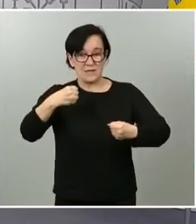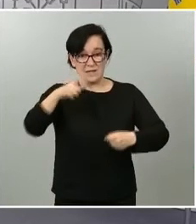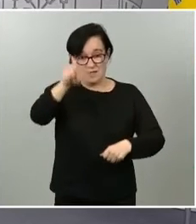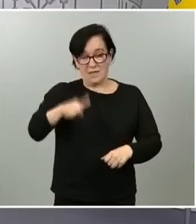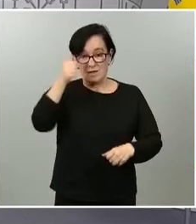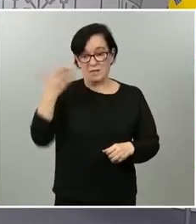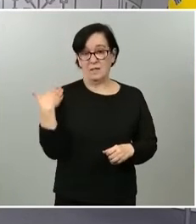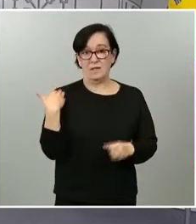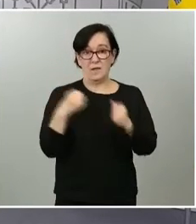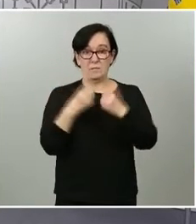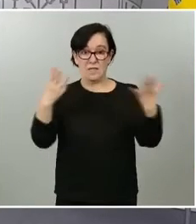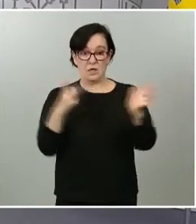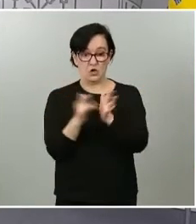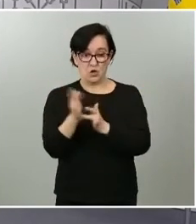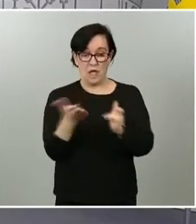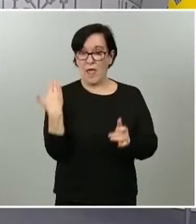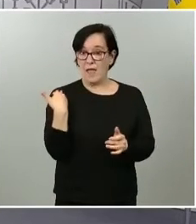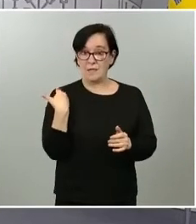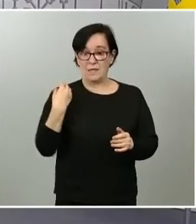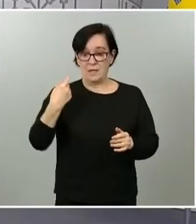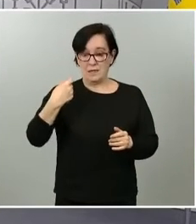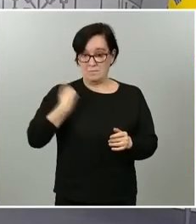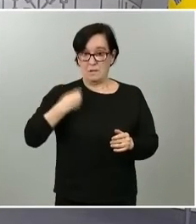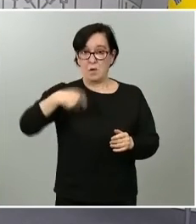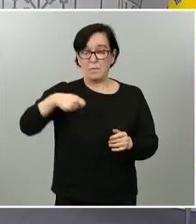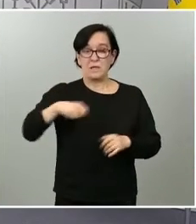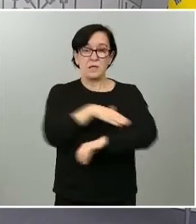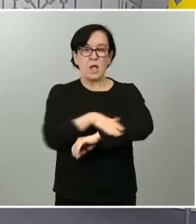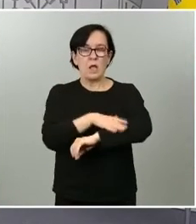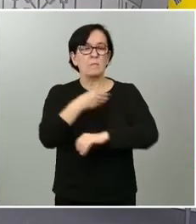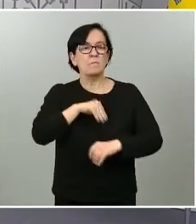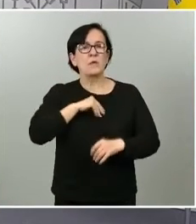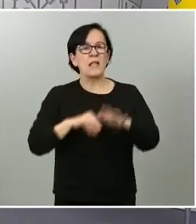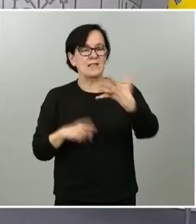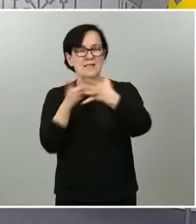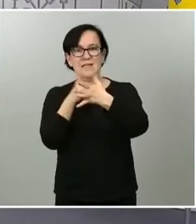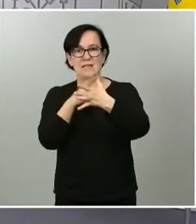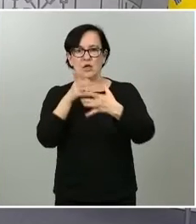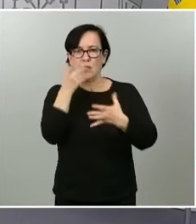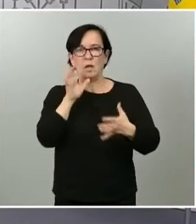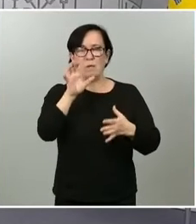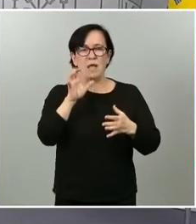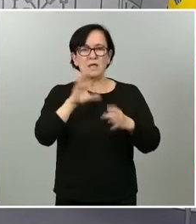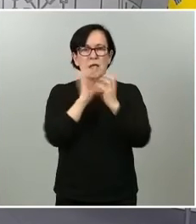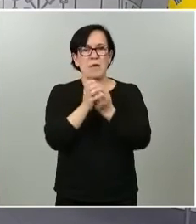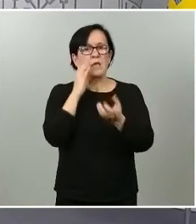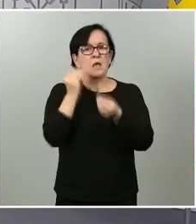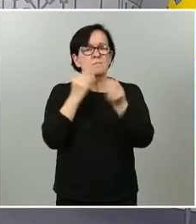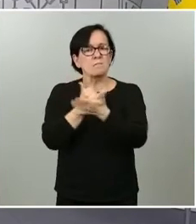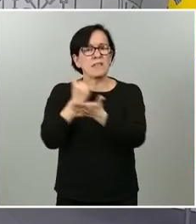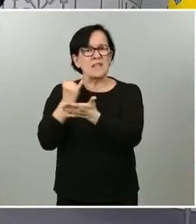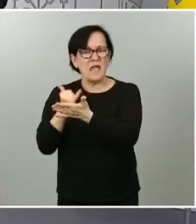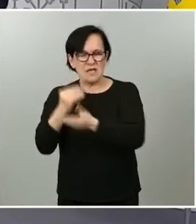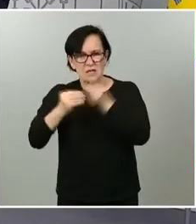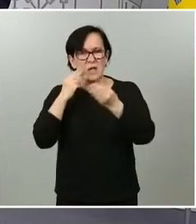28 de abril y ayer mismo el presidente del gobierno aseguró que España era el quinto país del mundo que más test había hecho y citó un estudio de la